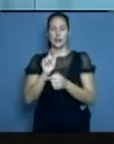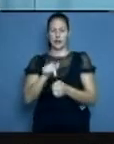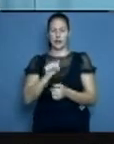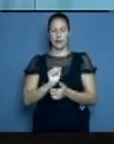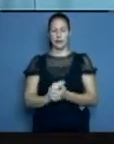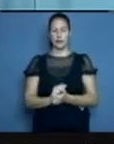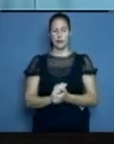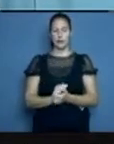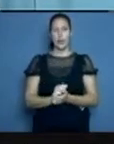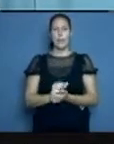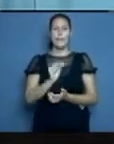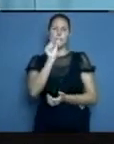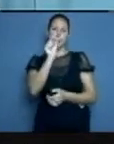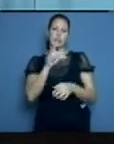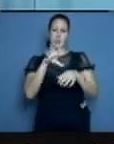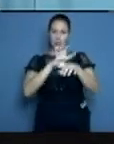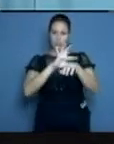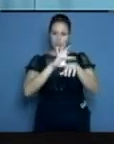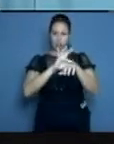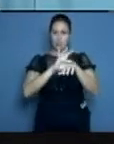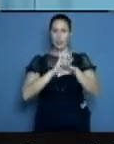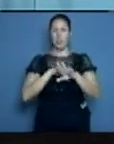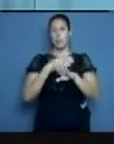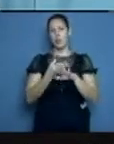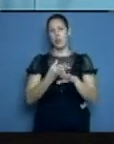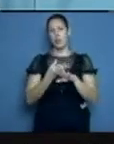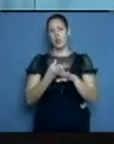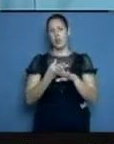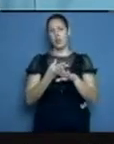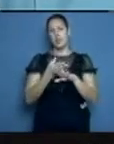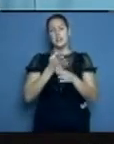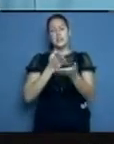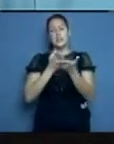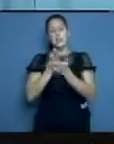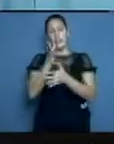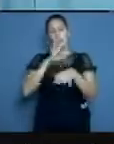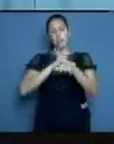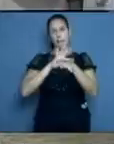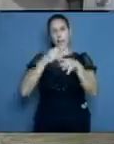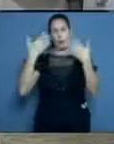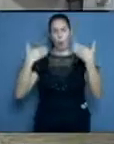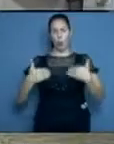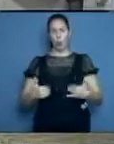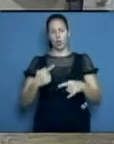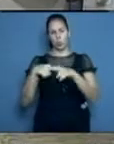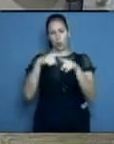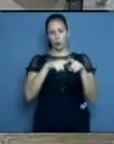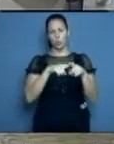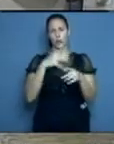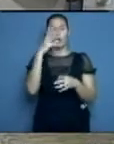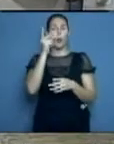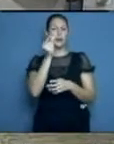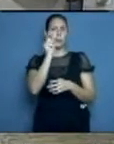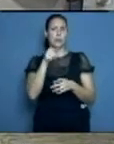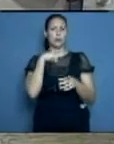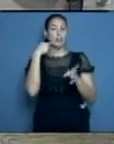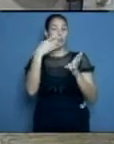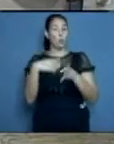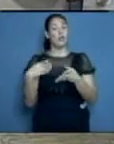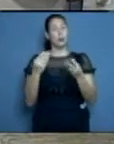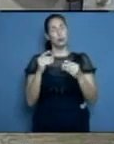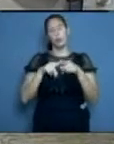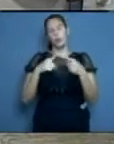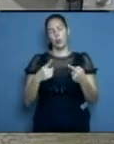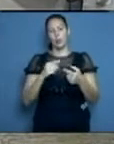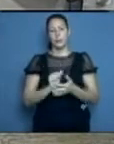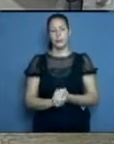en estos pacientes y que ha incrementado, lamentablemente, la cantidad de personas que han muerto? A ver, la cepa delta